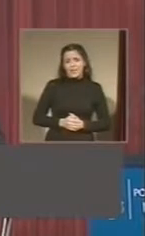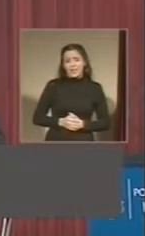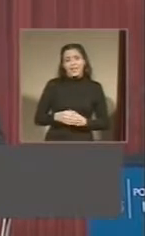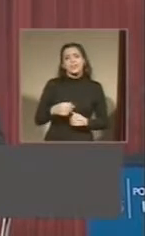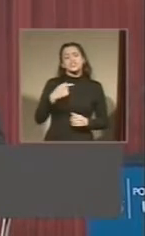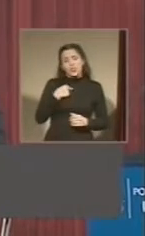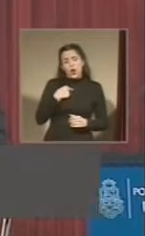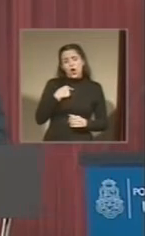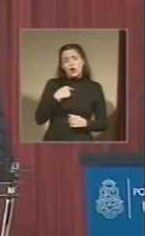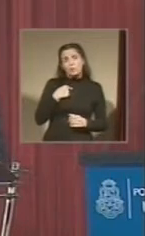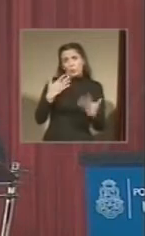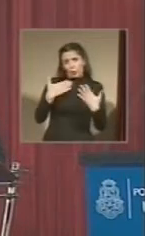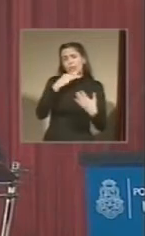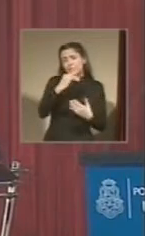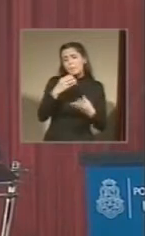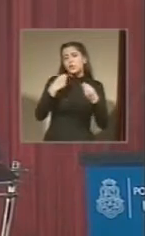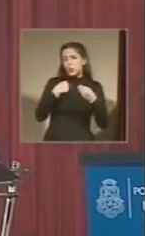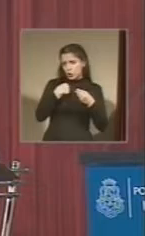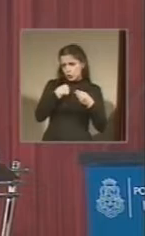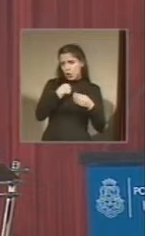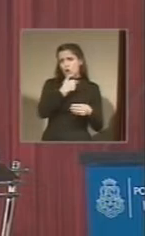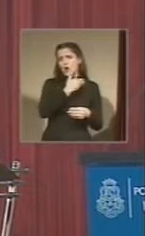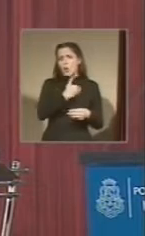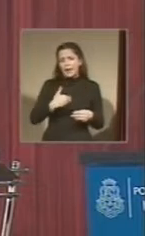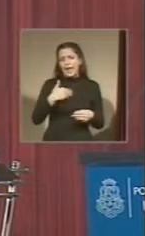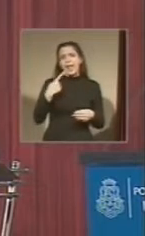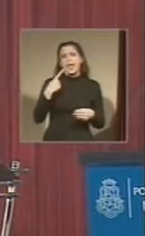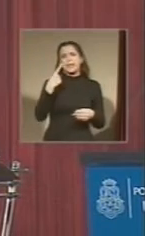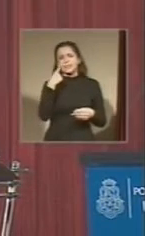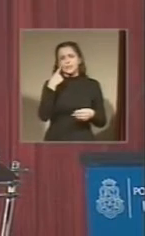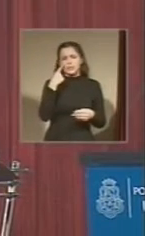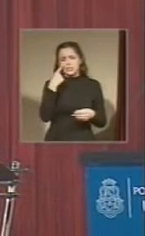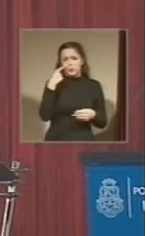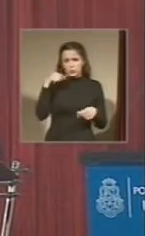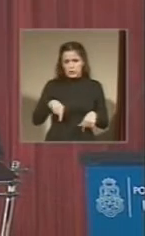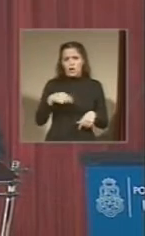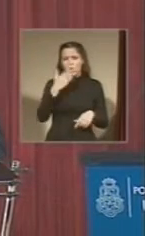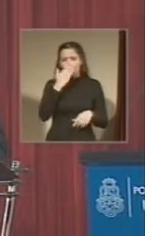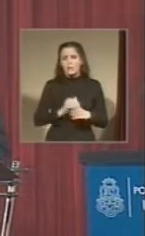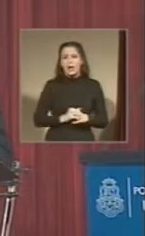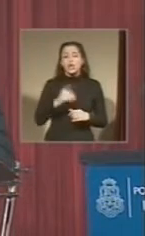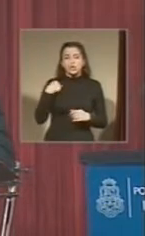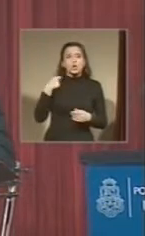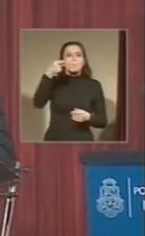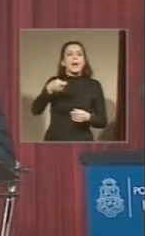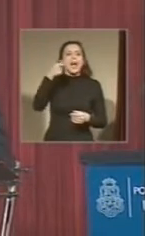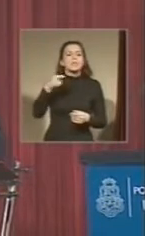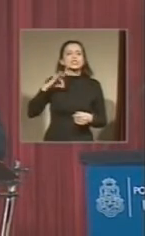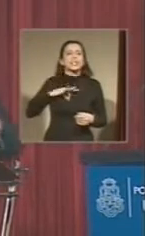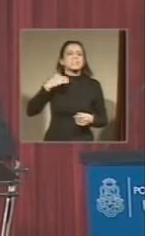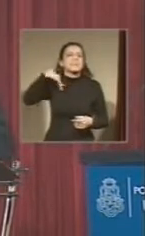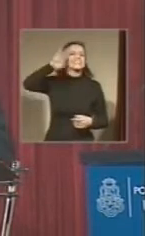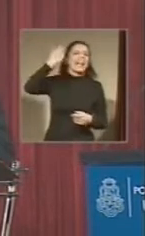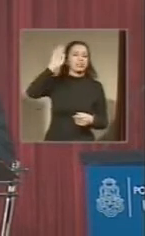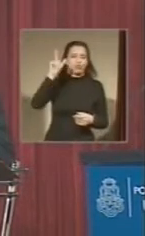derecho a poder decir que cuando gobernamos la ciudad de Córdoba pagamos los salarios más altos del país. No tuvimos nunca un día de paro. Hemos